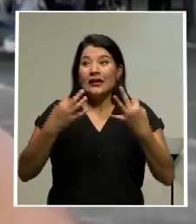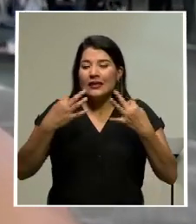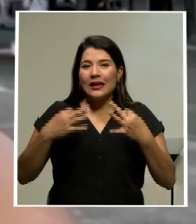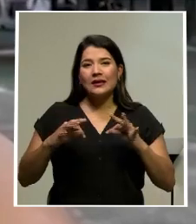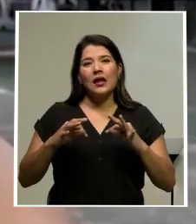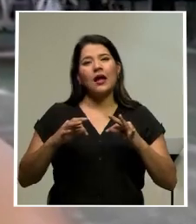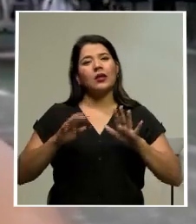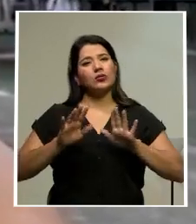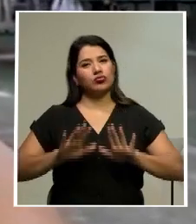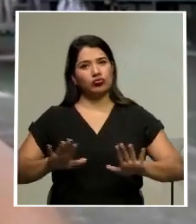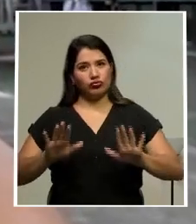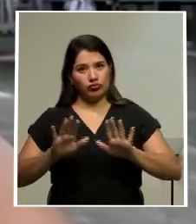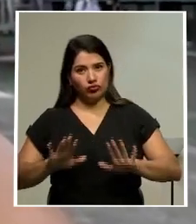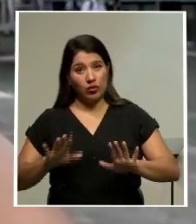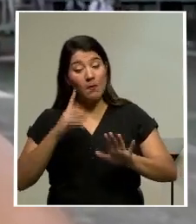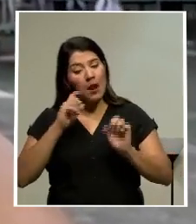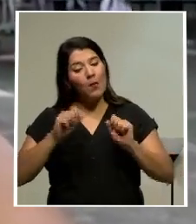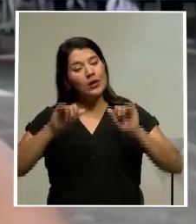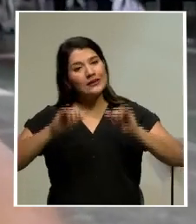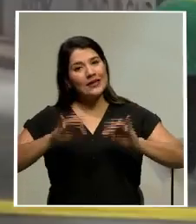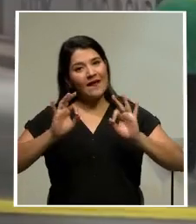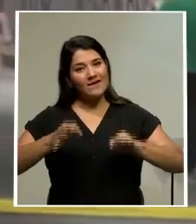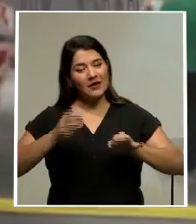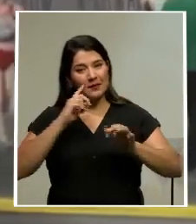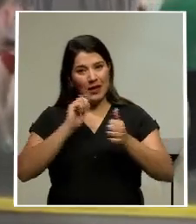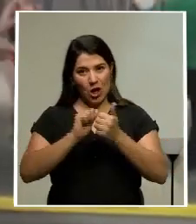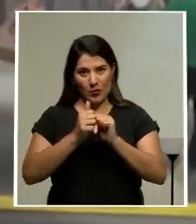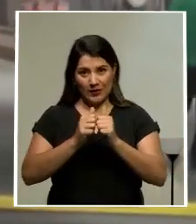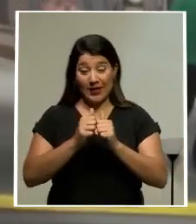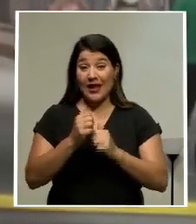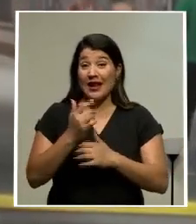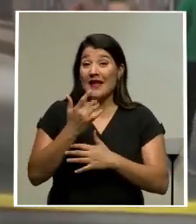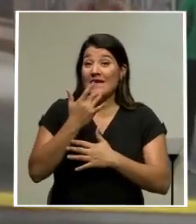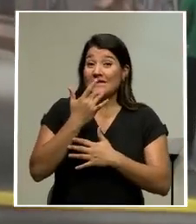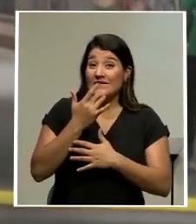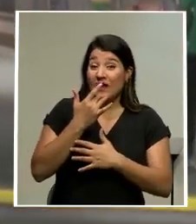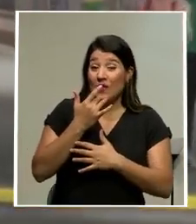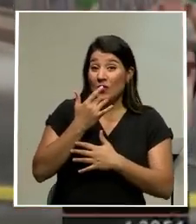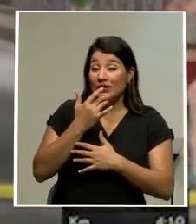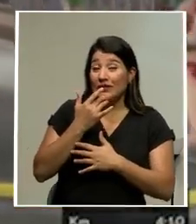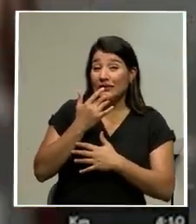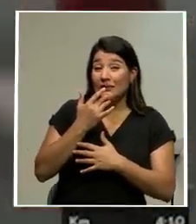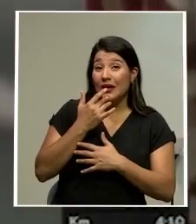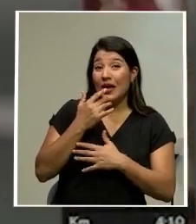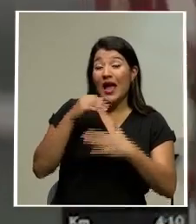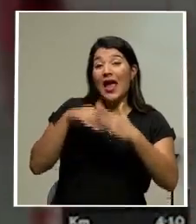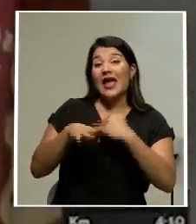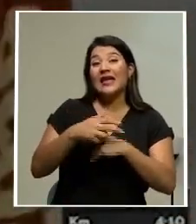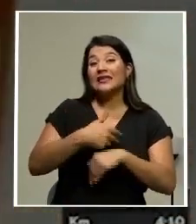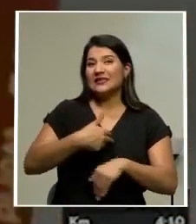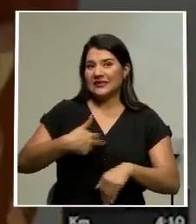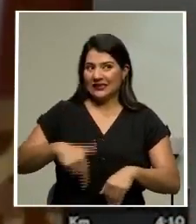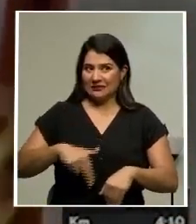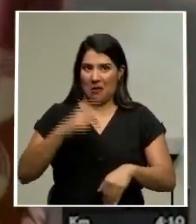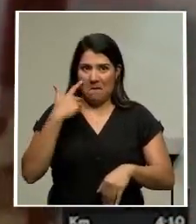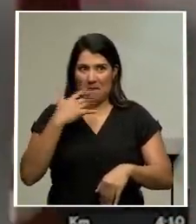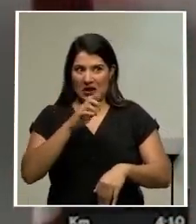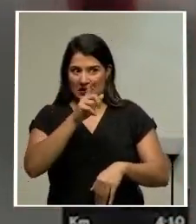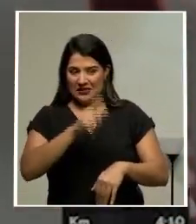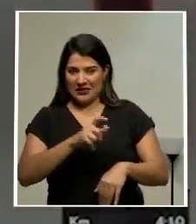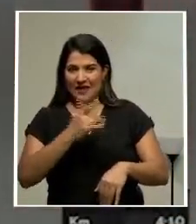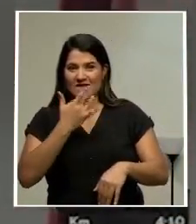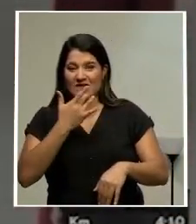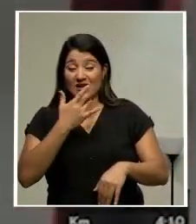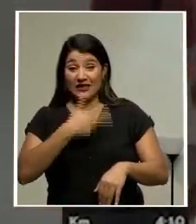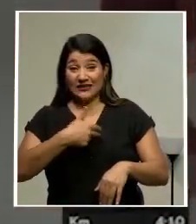para poder estar bien para la competencia. El favoritismo en esta prueba está en China, ya que se podría repetir el